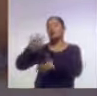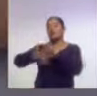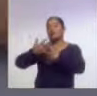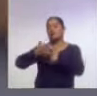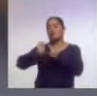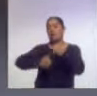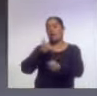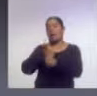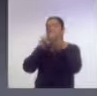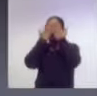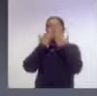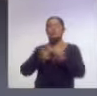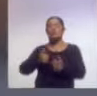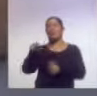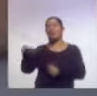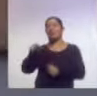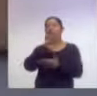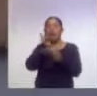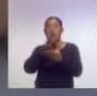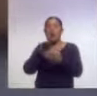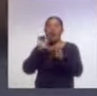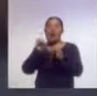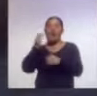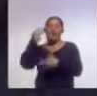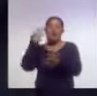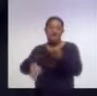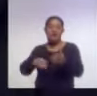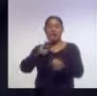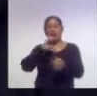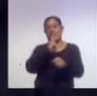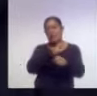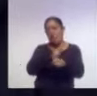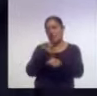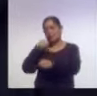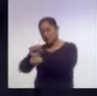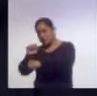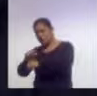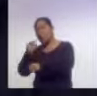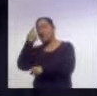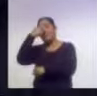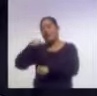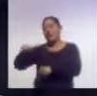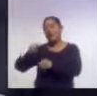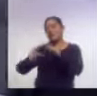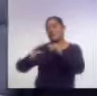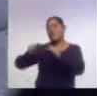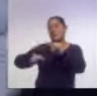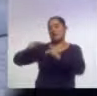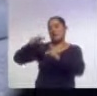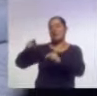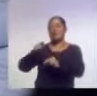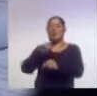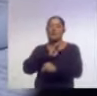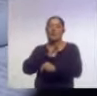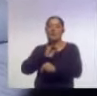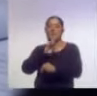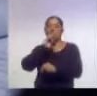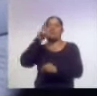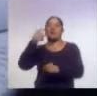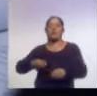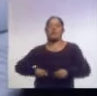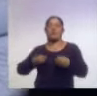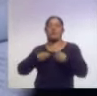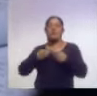escribir o que no hayan concluido la primaria o secundaria, lo que les permitirá elevar su nivel de vida, competencias laborales y productividad.